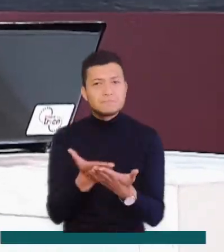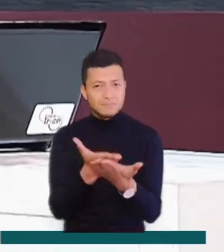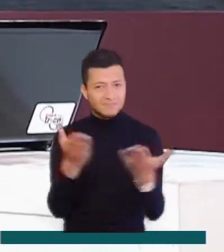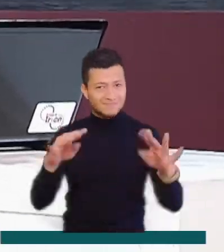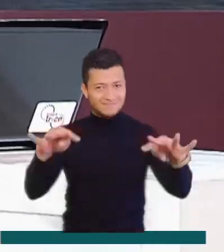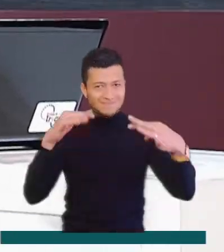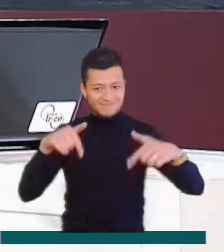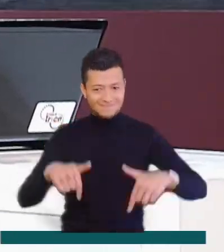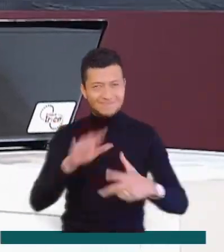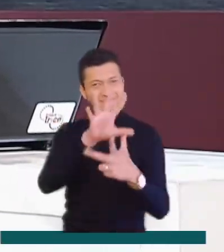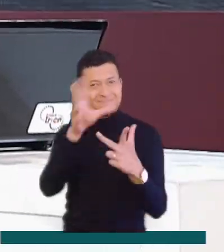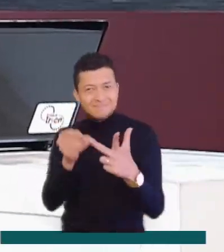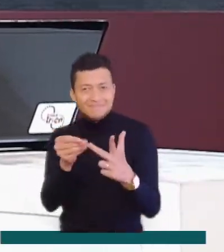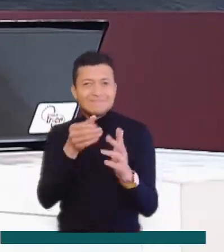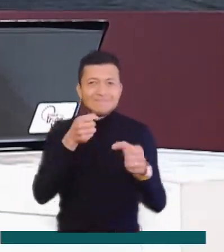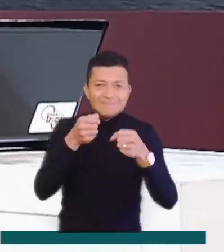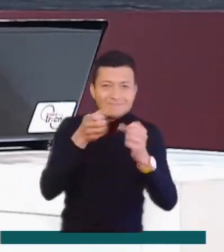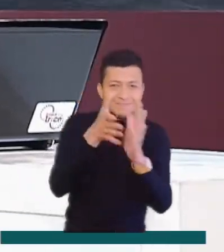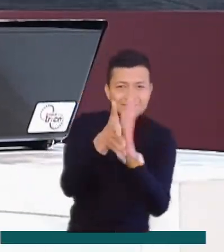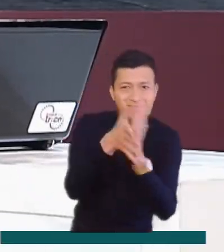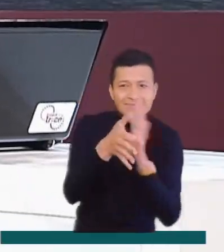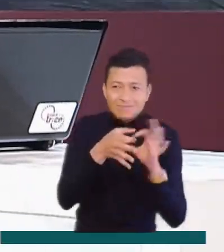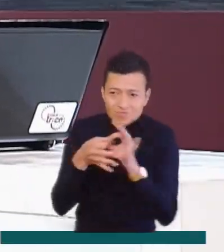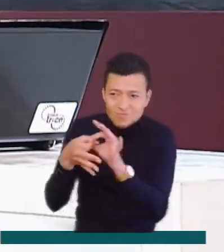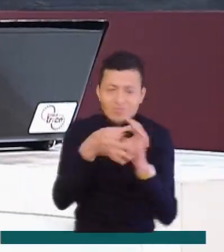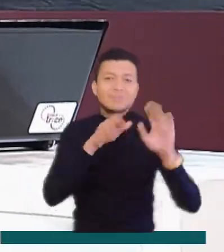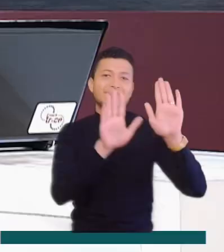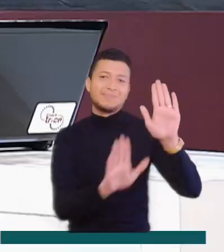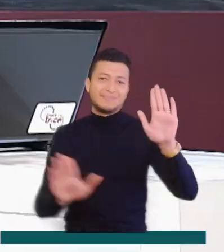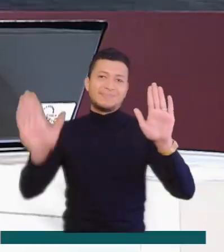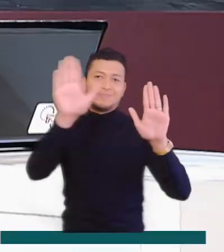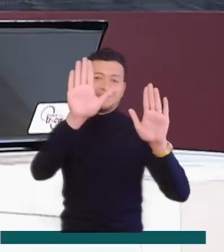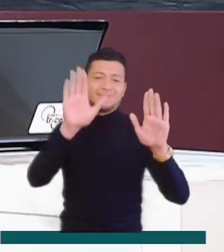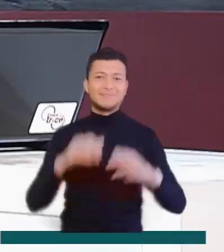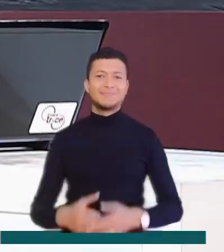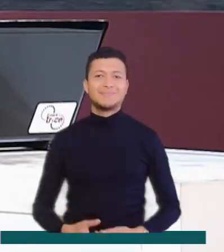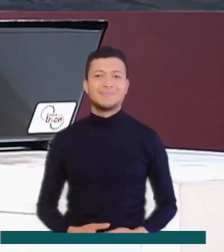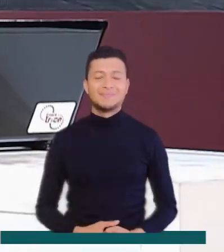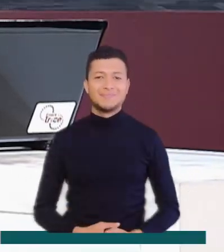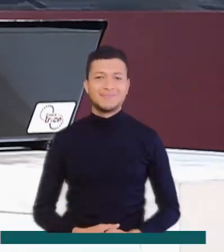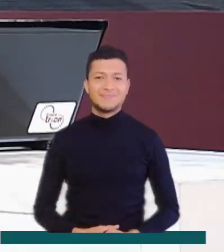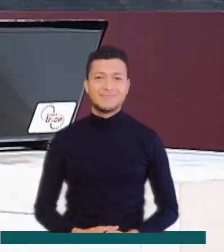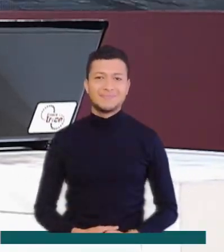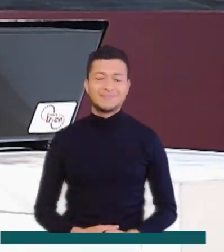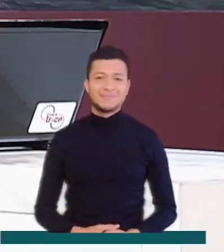Gracias por continuar con nosotros en Enlace 13, el informativo que une a nuestras regiones.